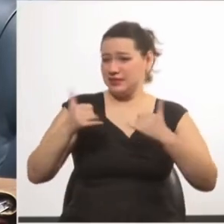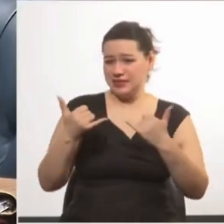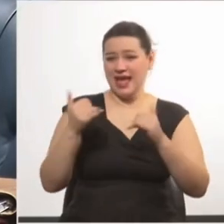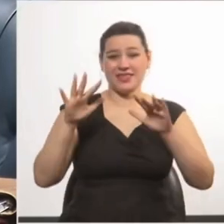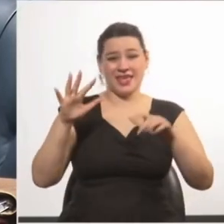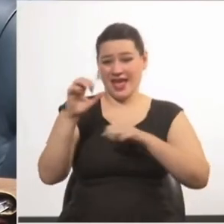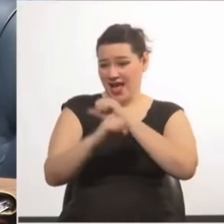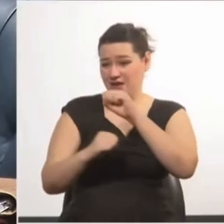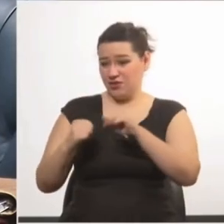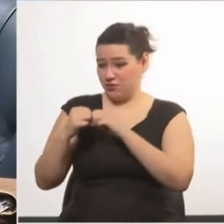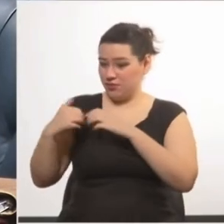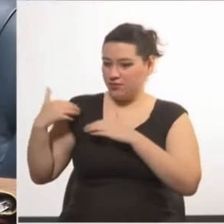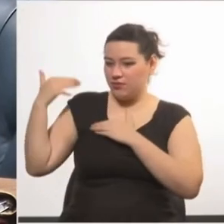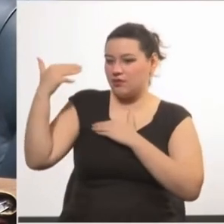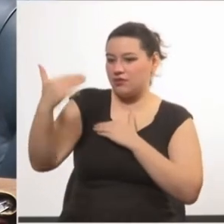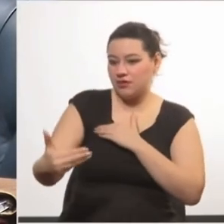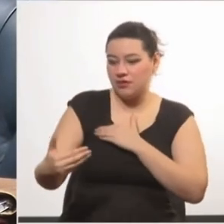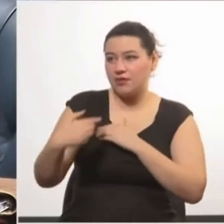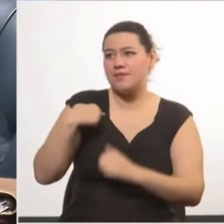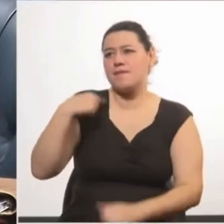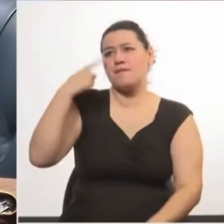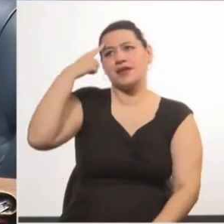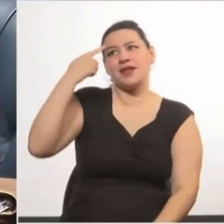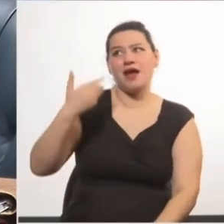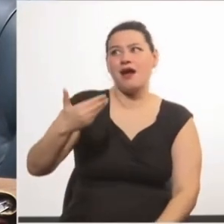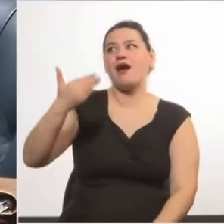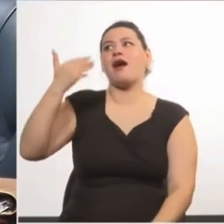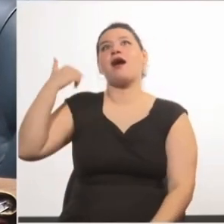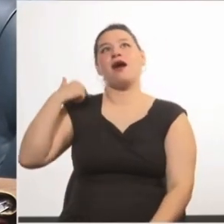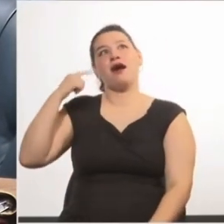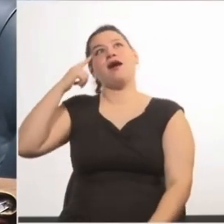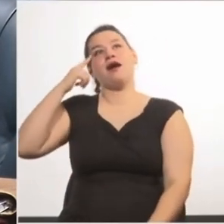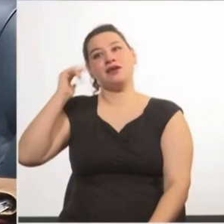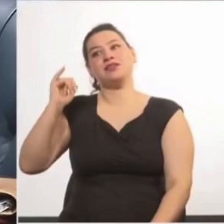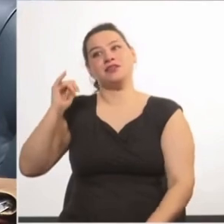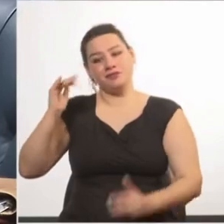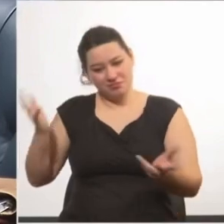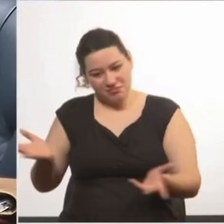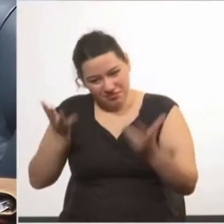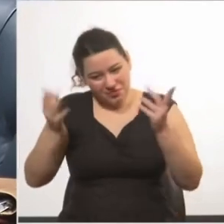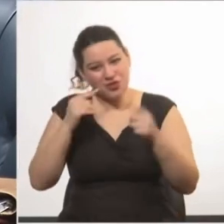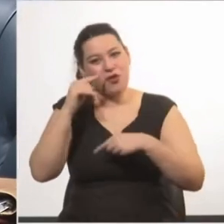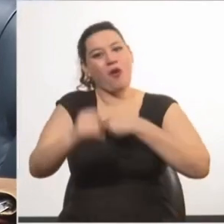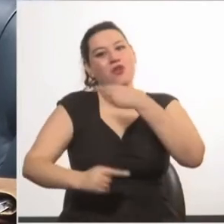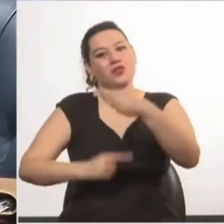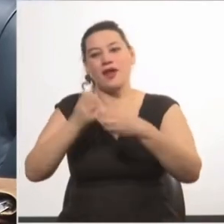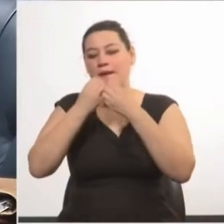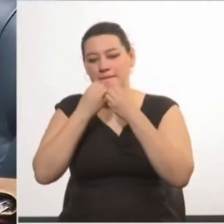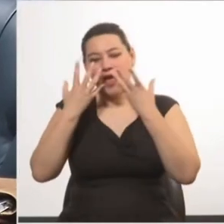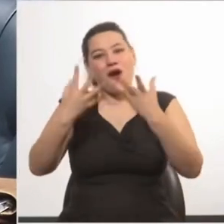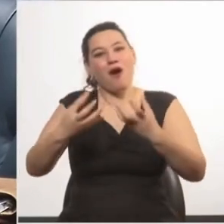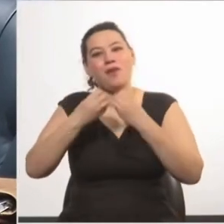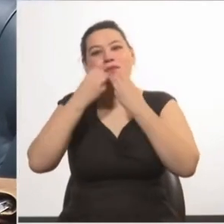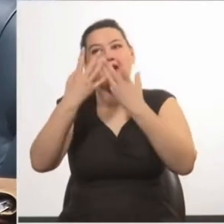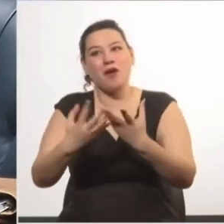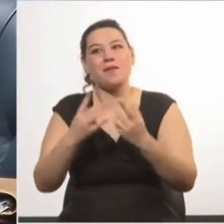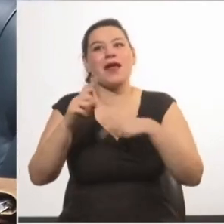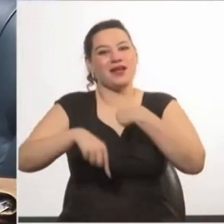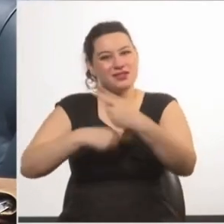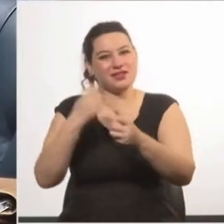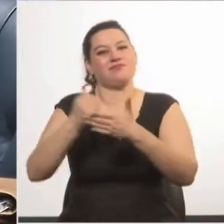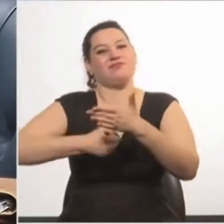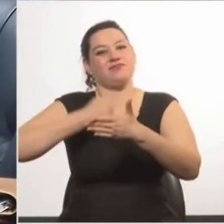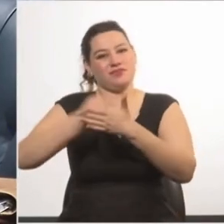década. Mirar hacia atrás gratifica y anima a continuar mejorando para volver a estar en los mejores lugares.